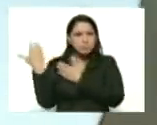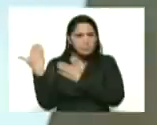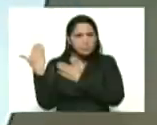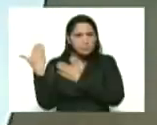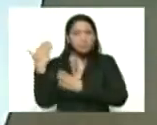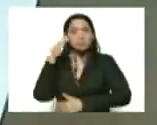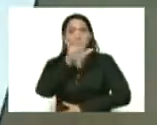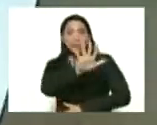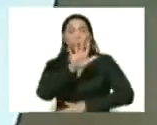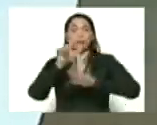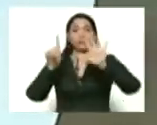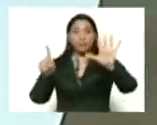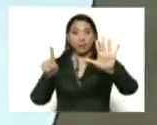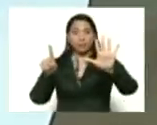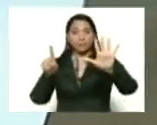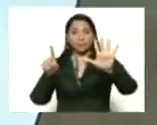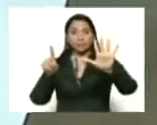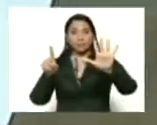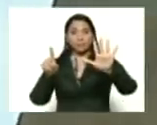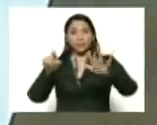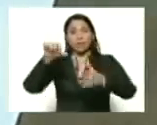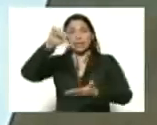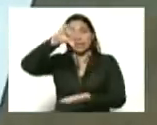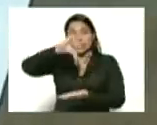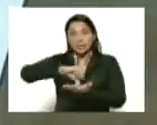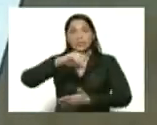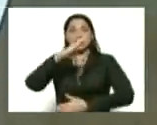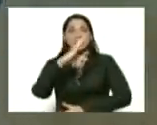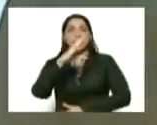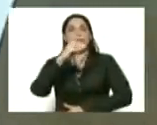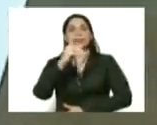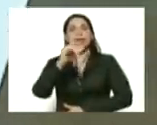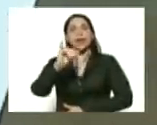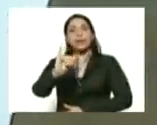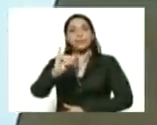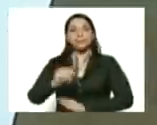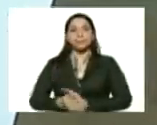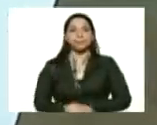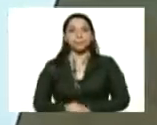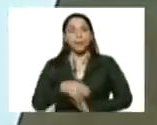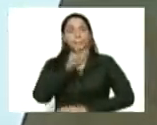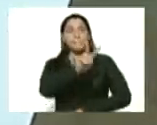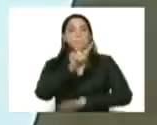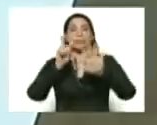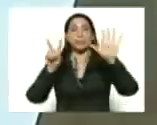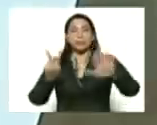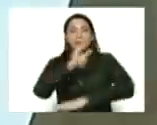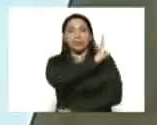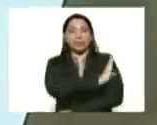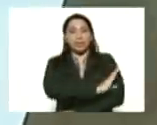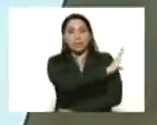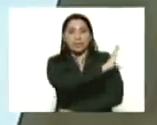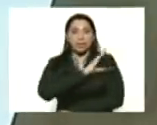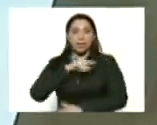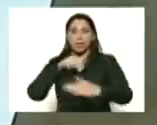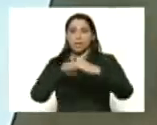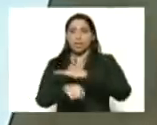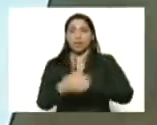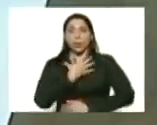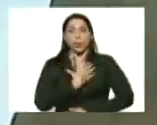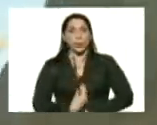56 en centros de diagnósticos integrales, CDI, 27 en clínicas privadas y